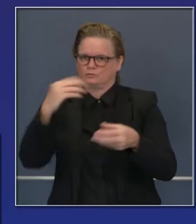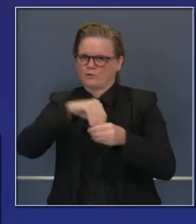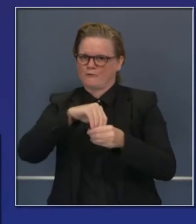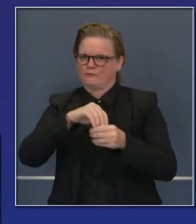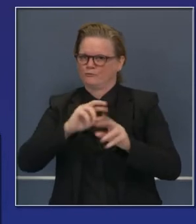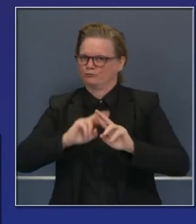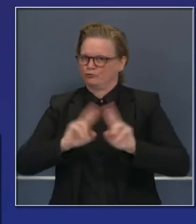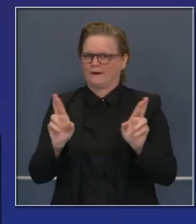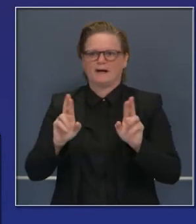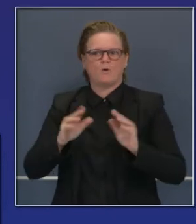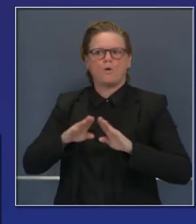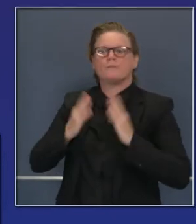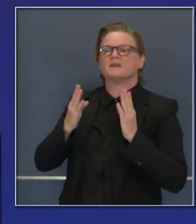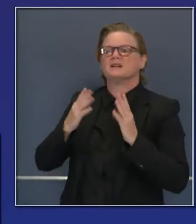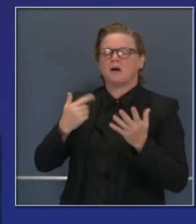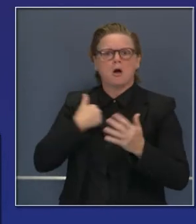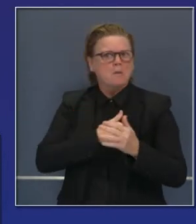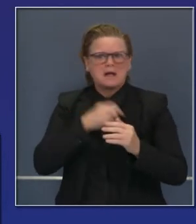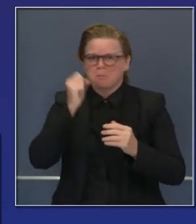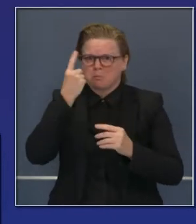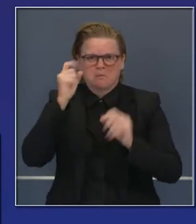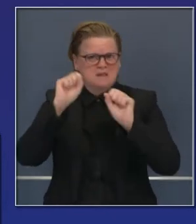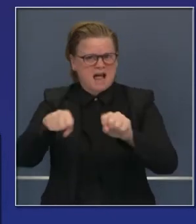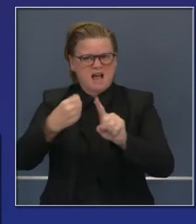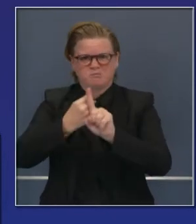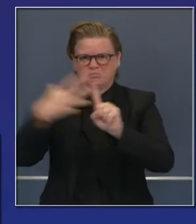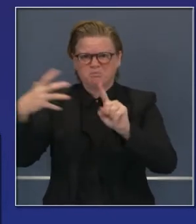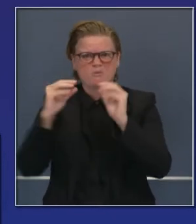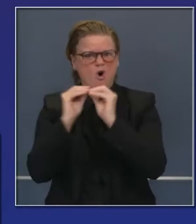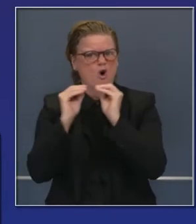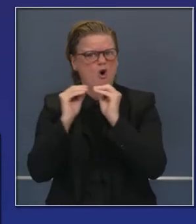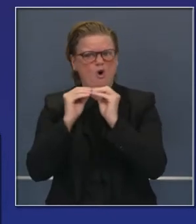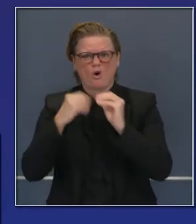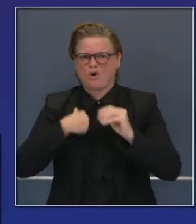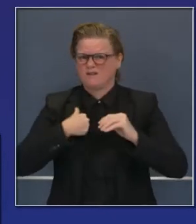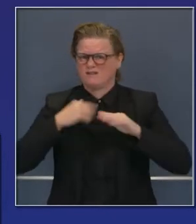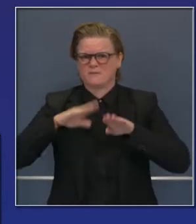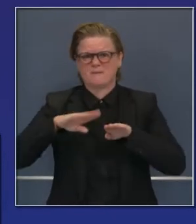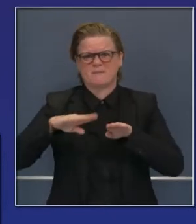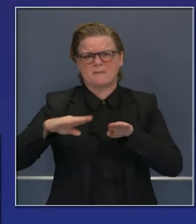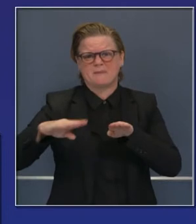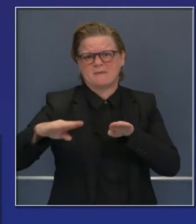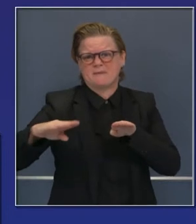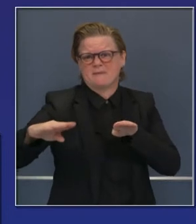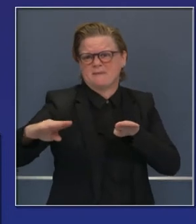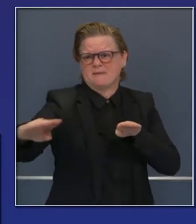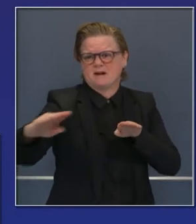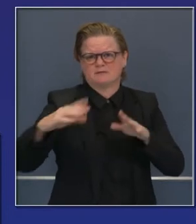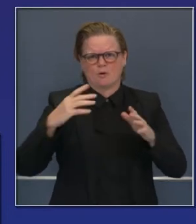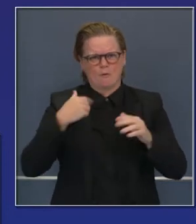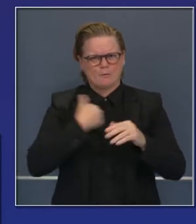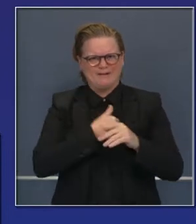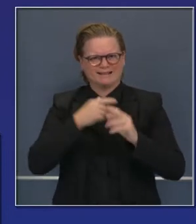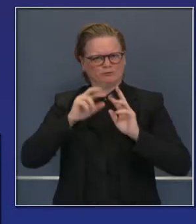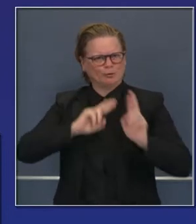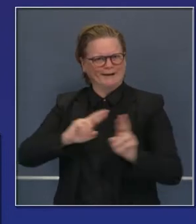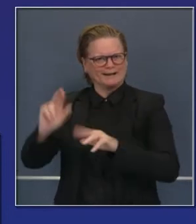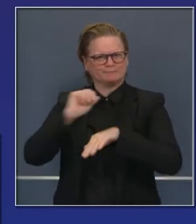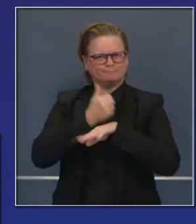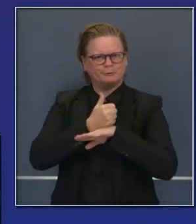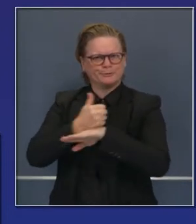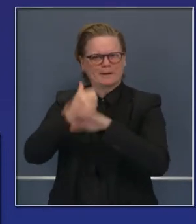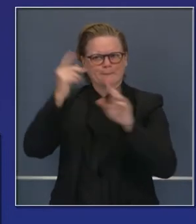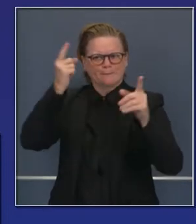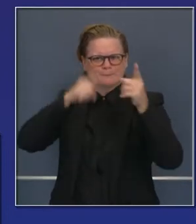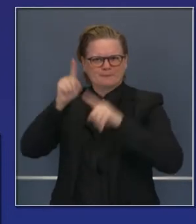donde podemos exceder estas cifras. Pero, sin embargo, esta capacidad está formalizada y organizada de una manera en que